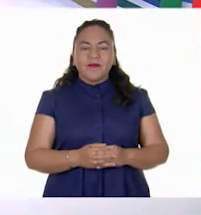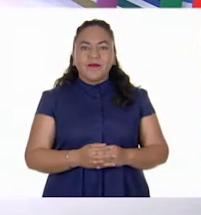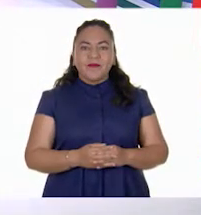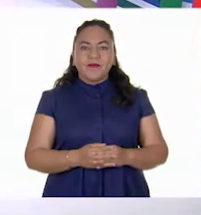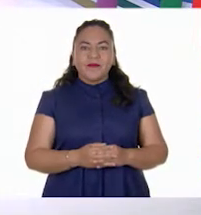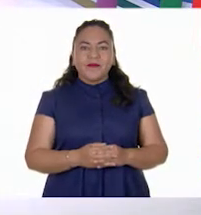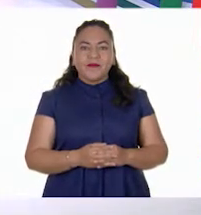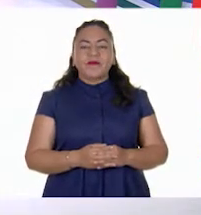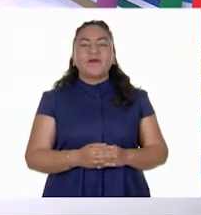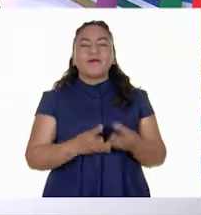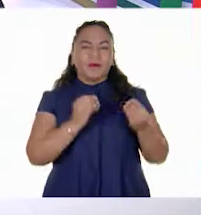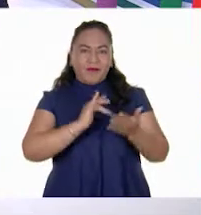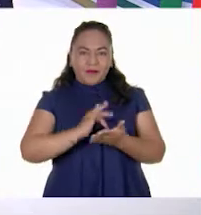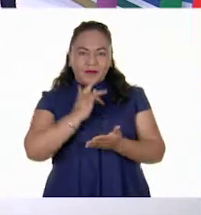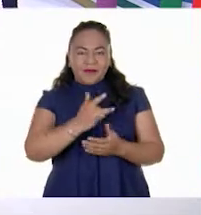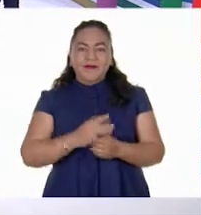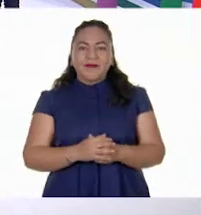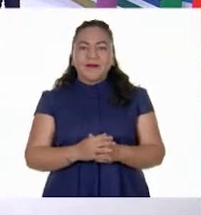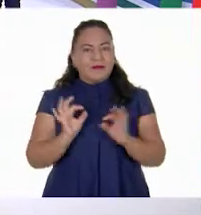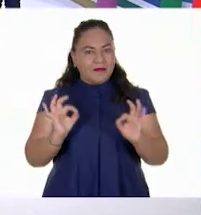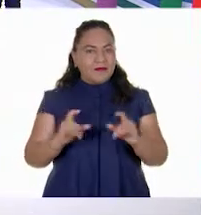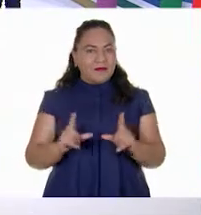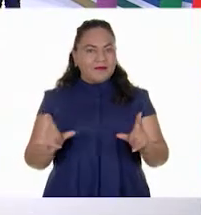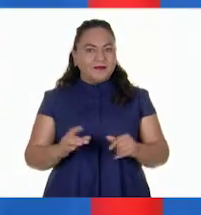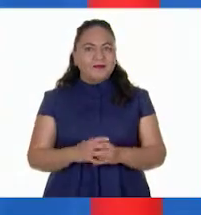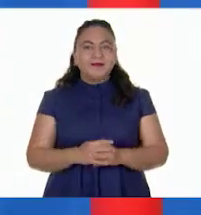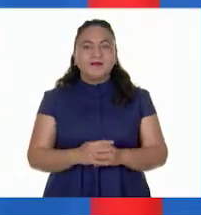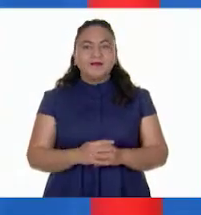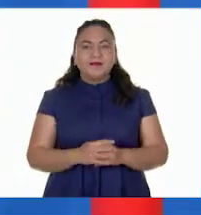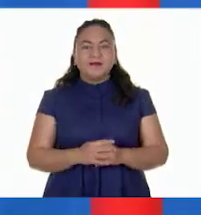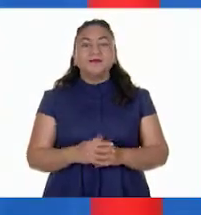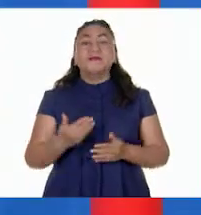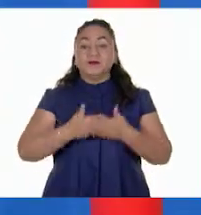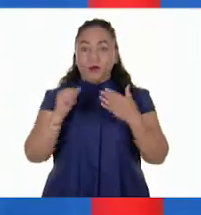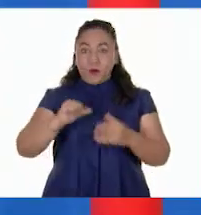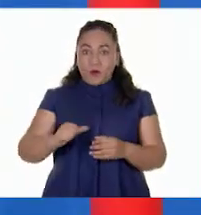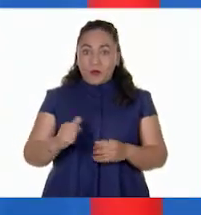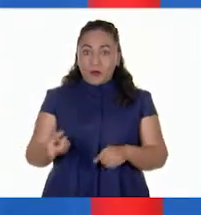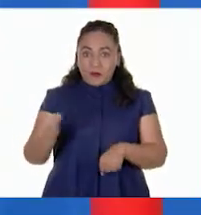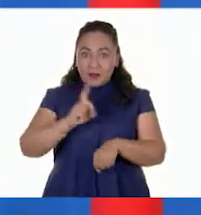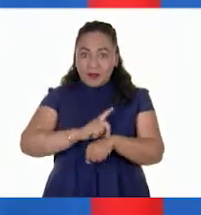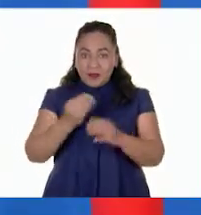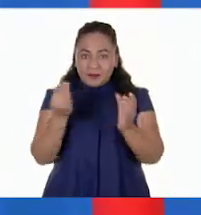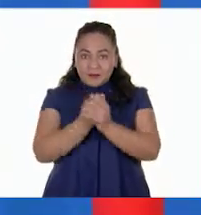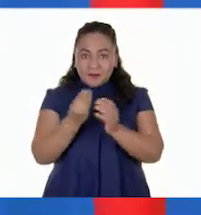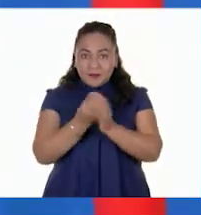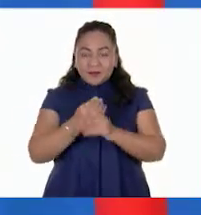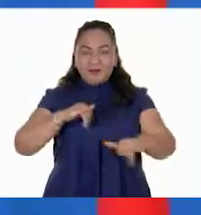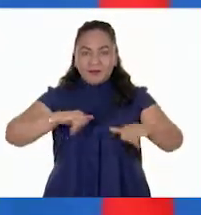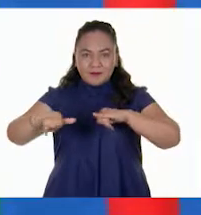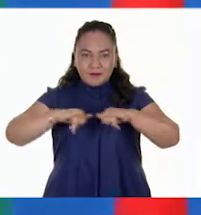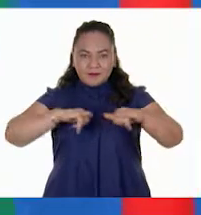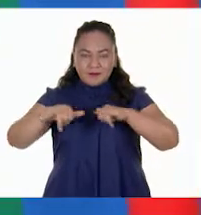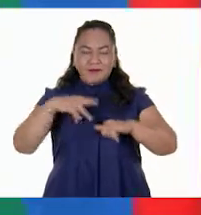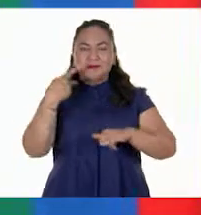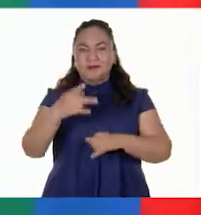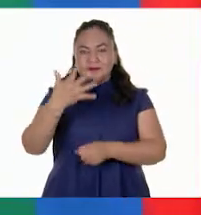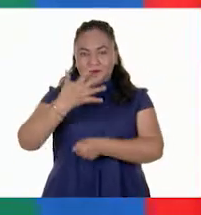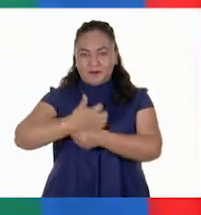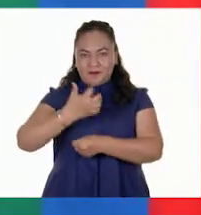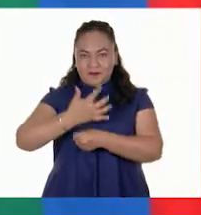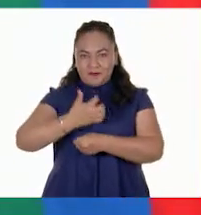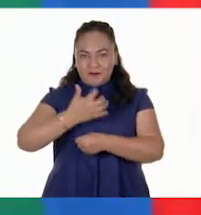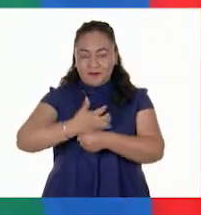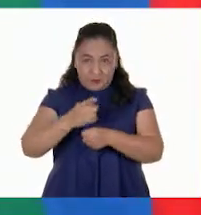Muy bien. Muchas gracias. ¡Lista! Vamos a tener el gusto de estar con ustedes en esta clase de geografía de quinto